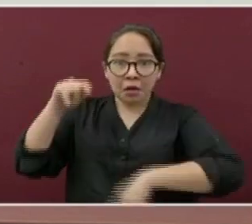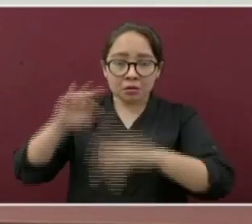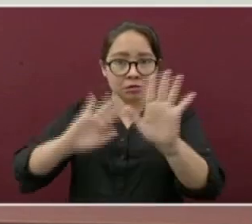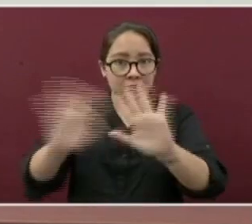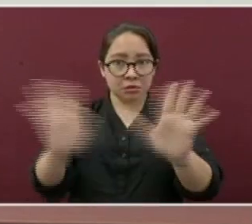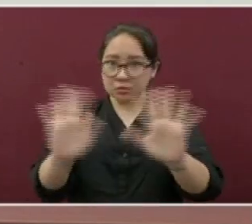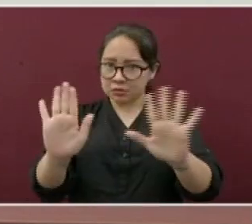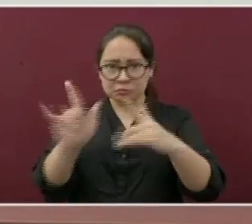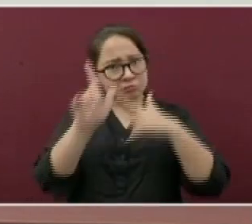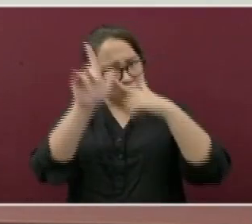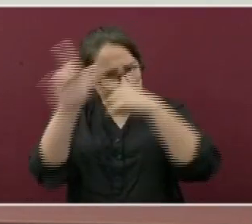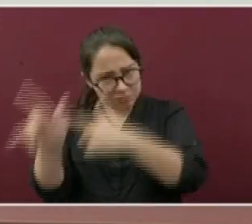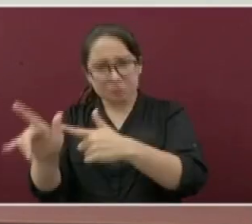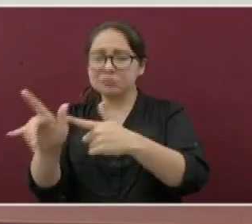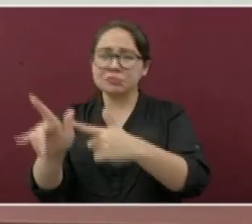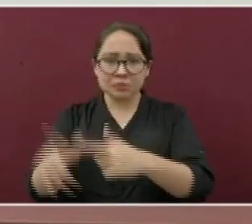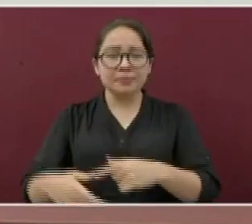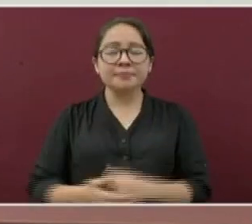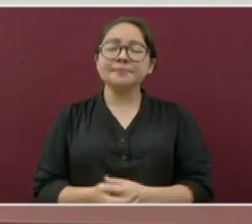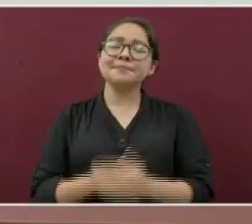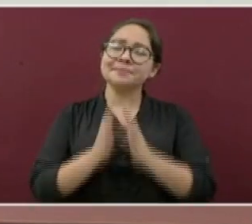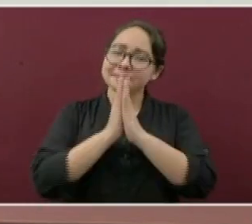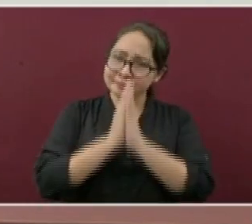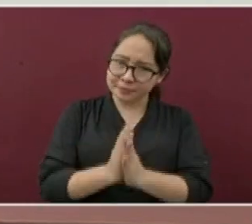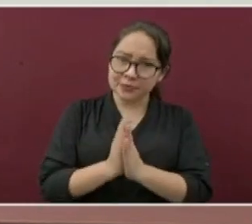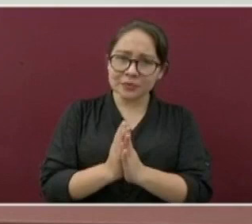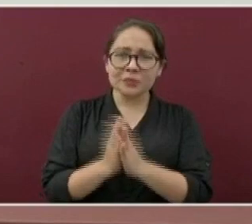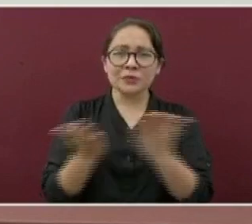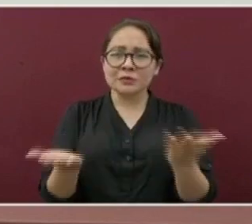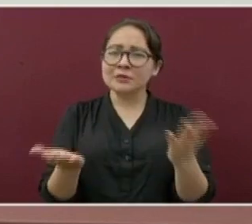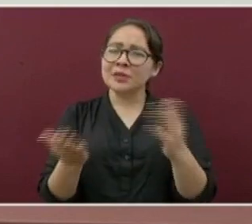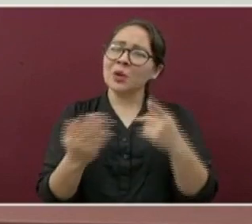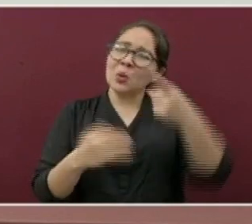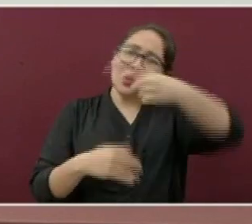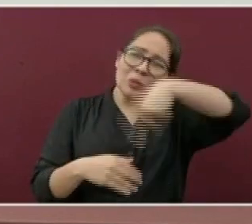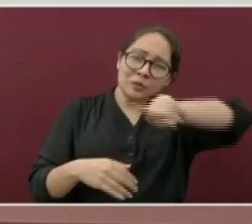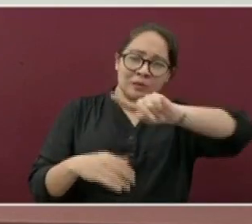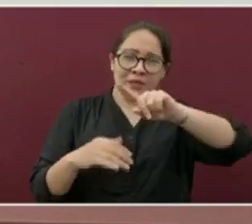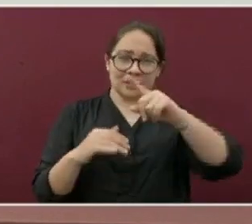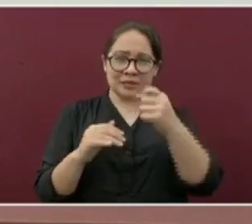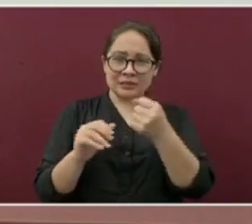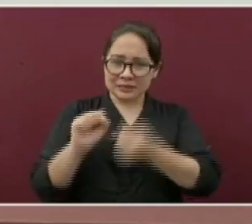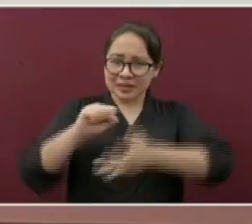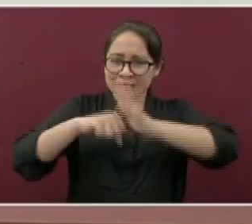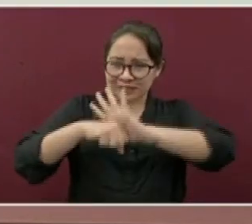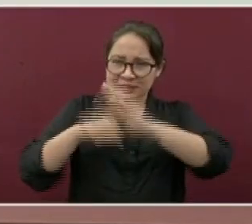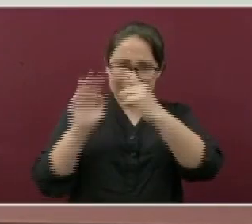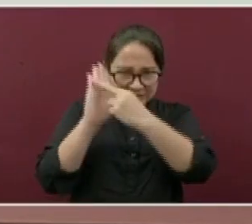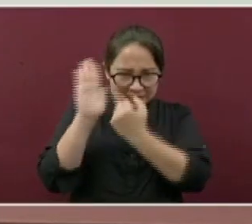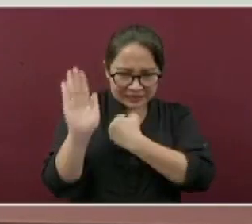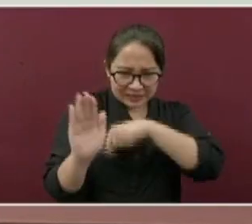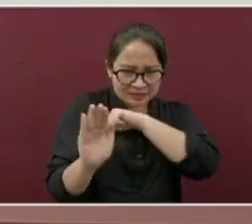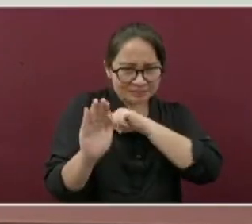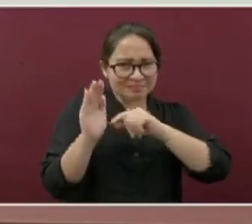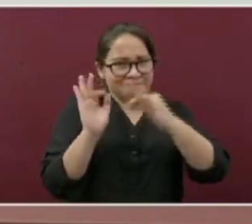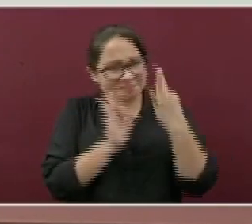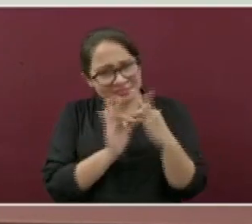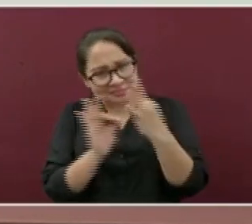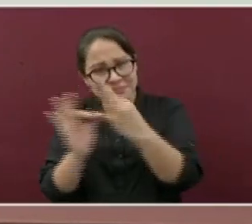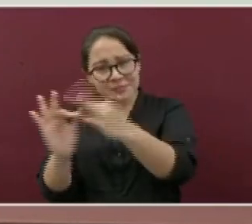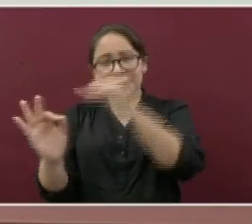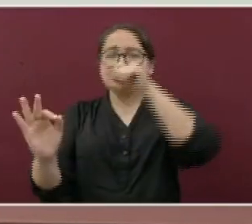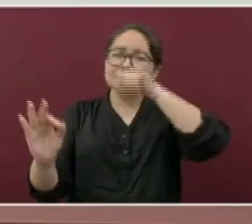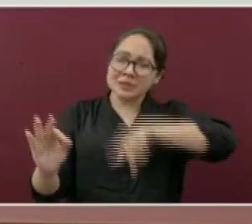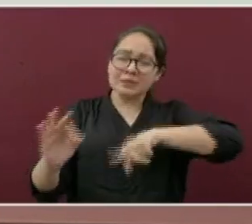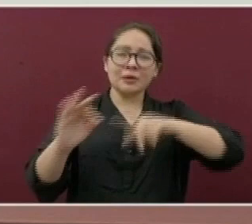Les pedimos también respetar las medidas sanitarias en los módulos de vacunación, así como